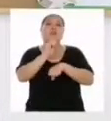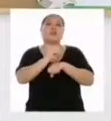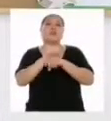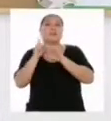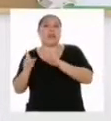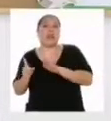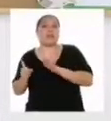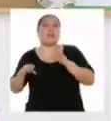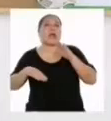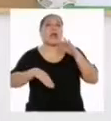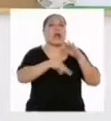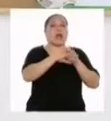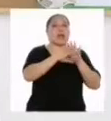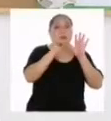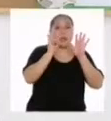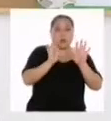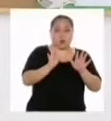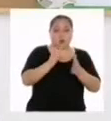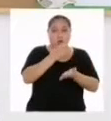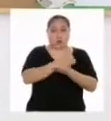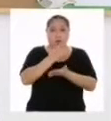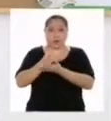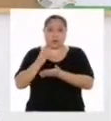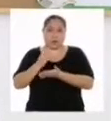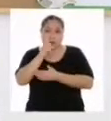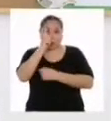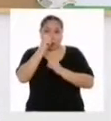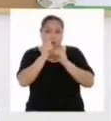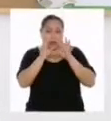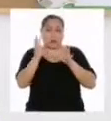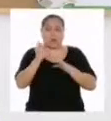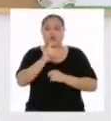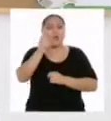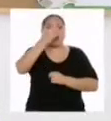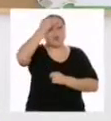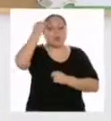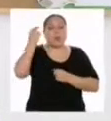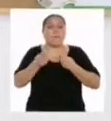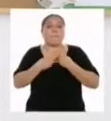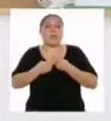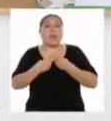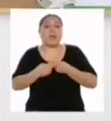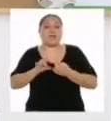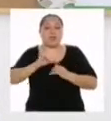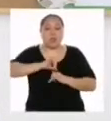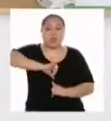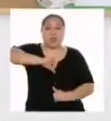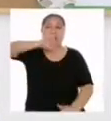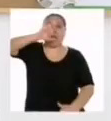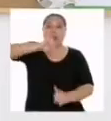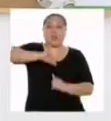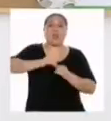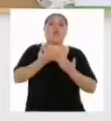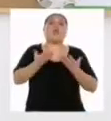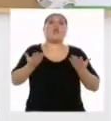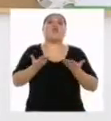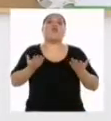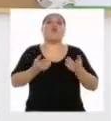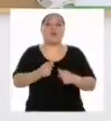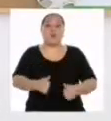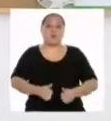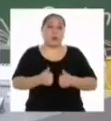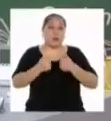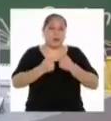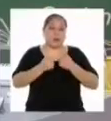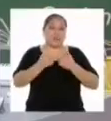8 vasos de agua al día. No olvidar que debemos considerar el peso, talla, lugar donde se encuentra, actividad